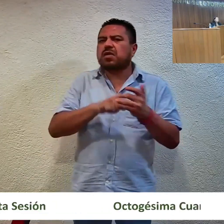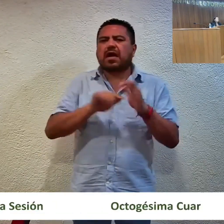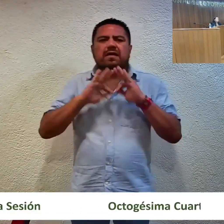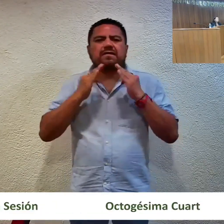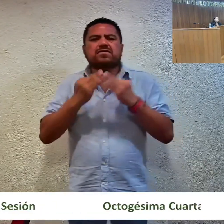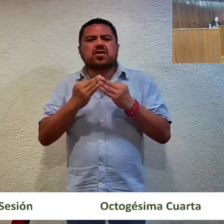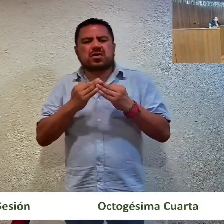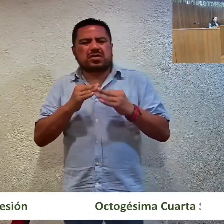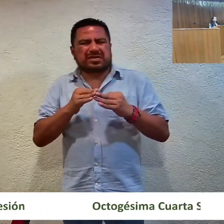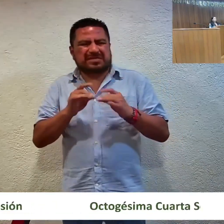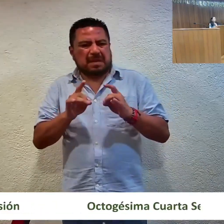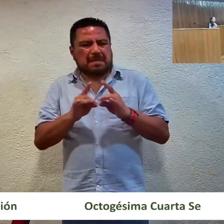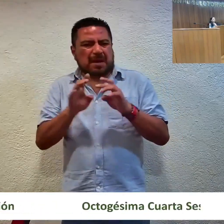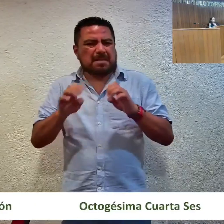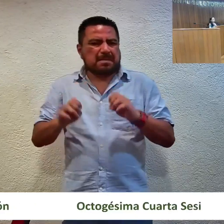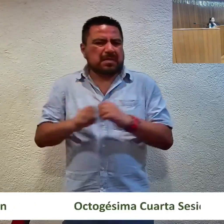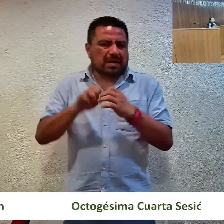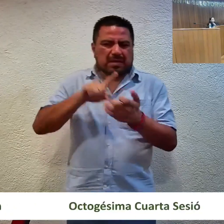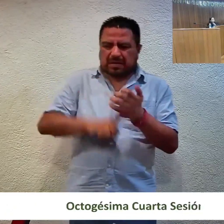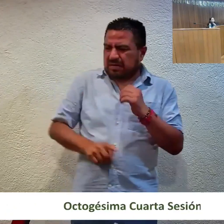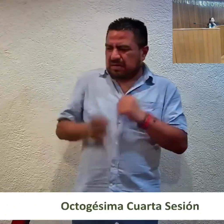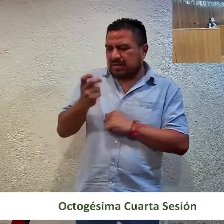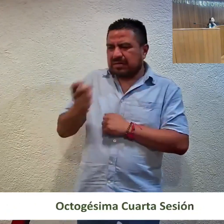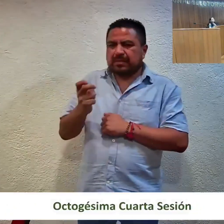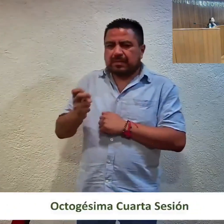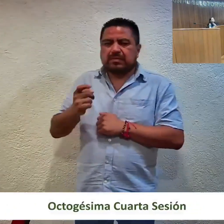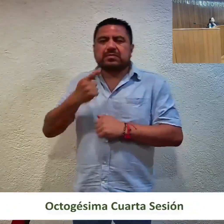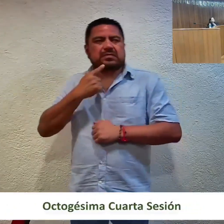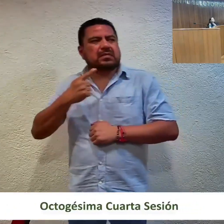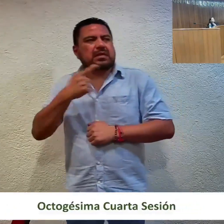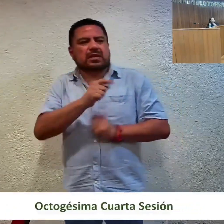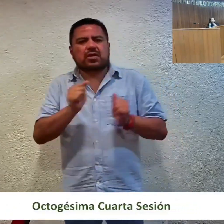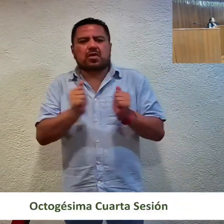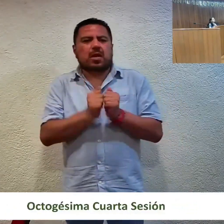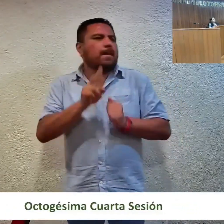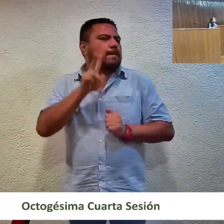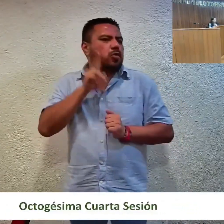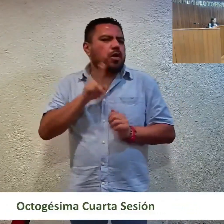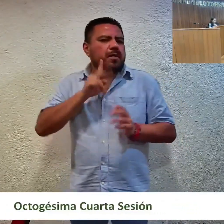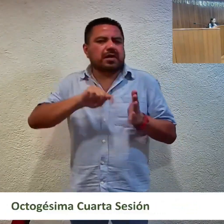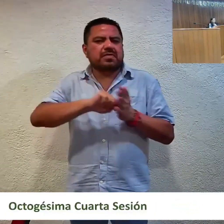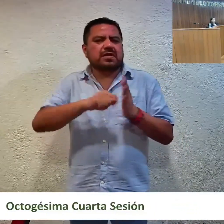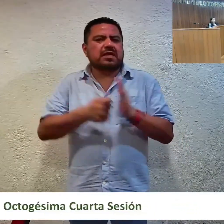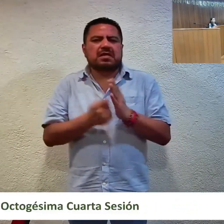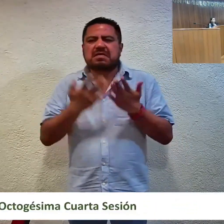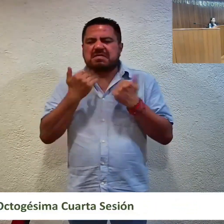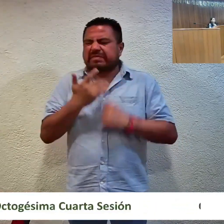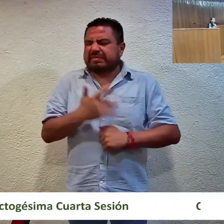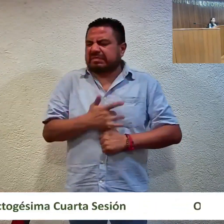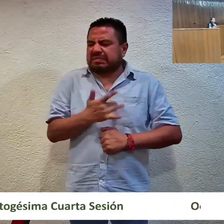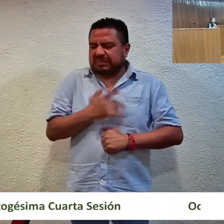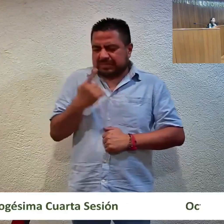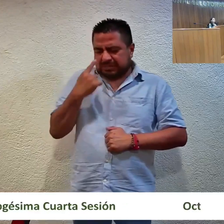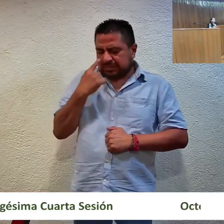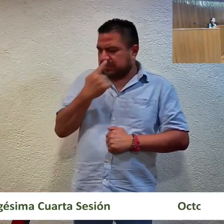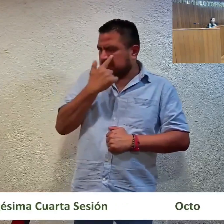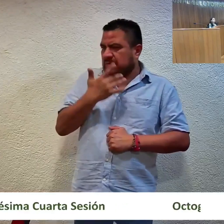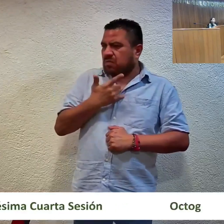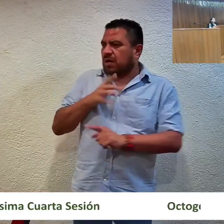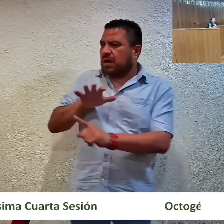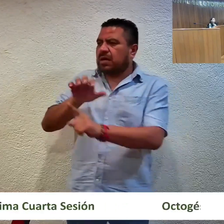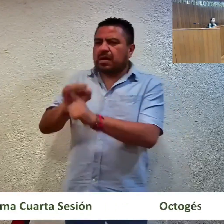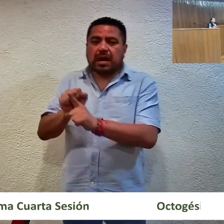ejecución del hecho imputado por tanto la acusación se basó en pruebas técnicas que no generaran convicción respecto a su contenido y alcance